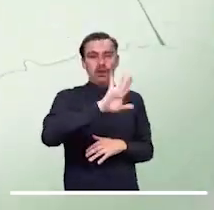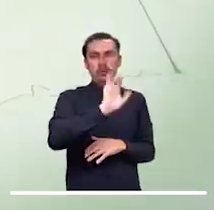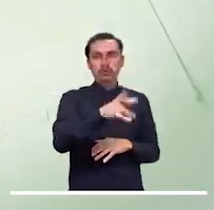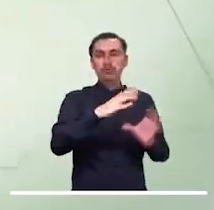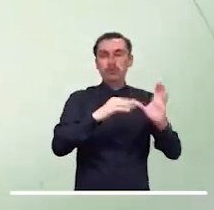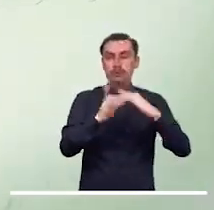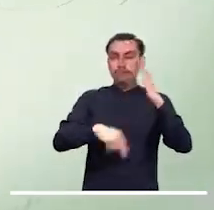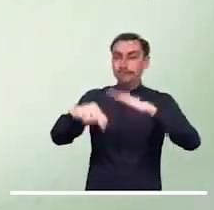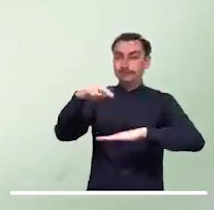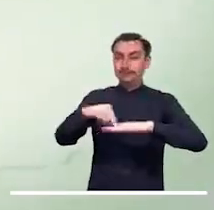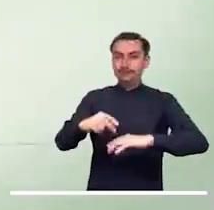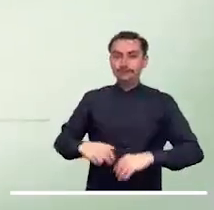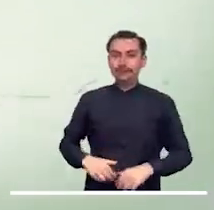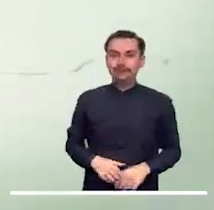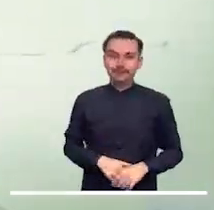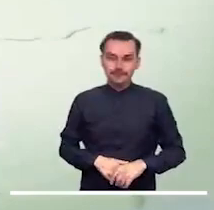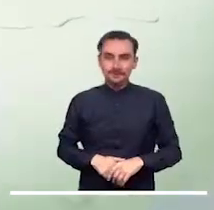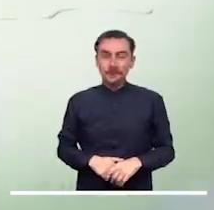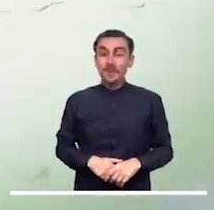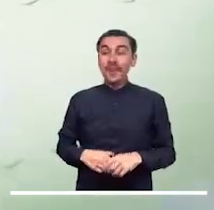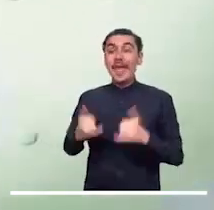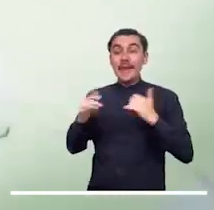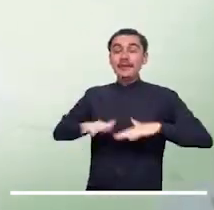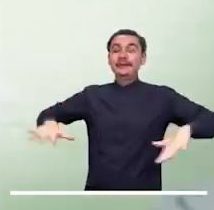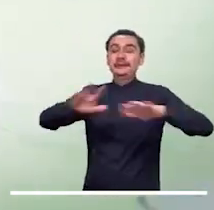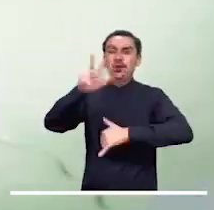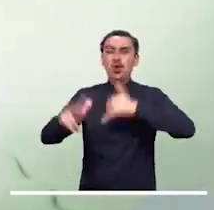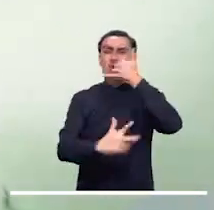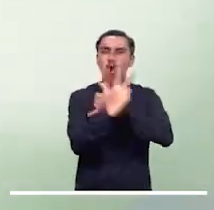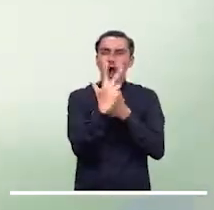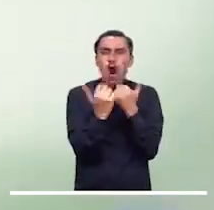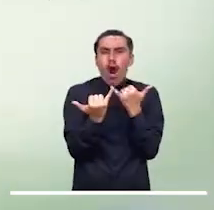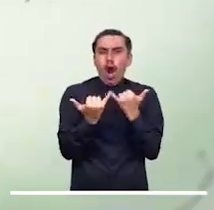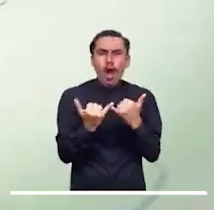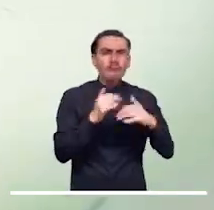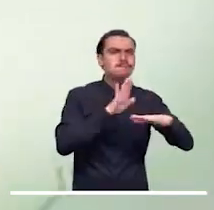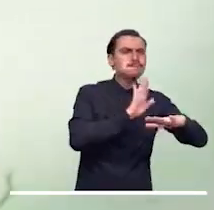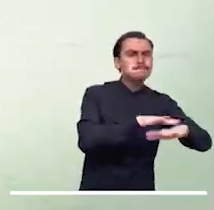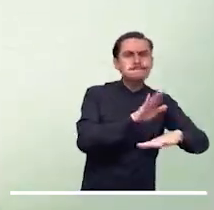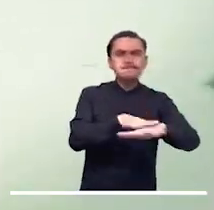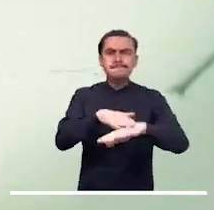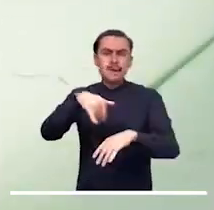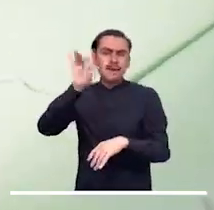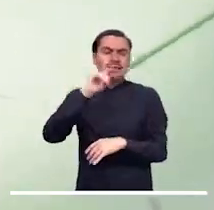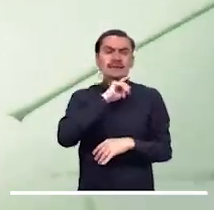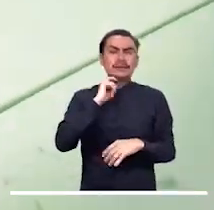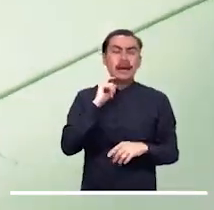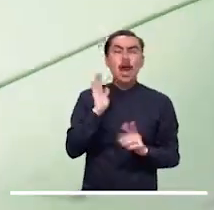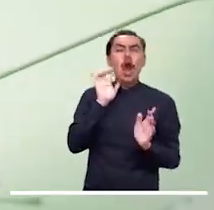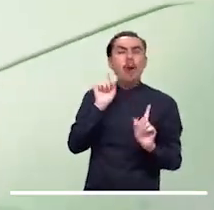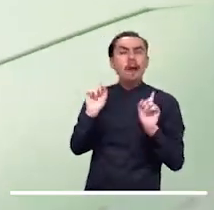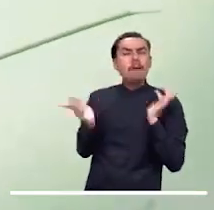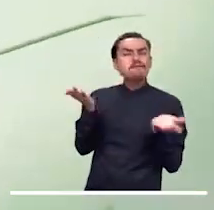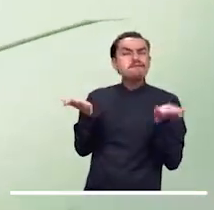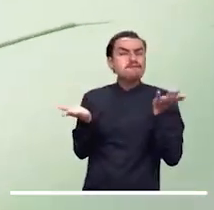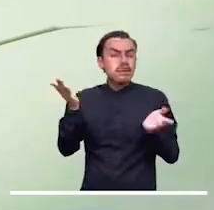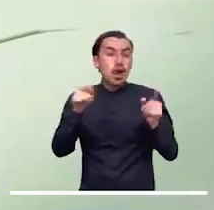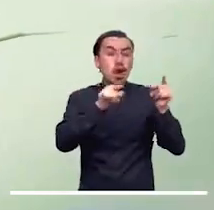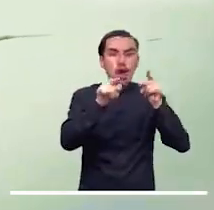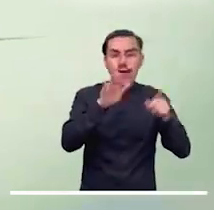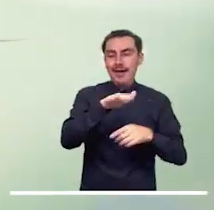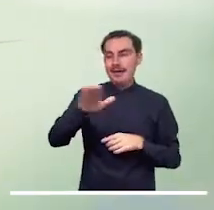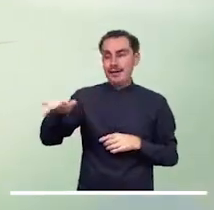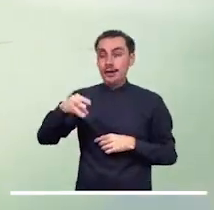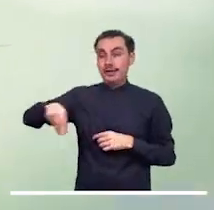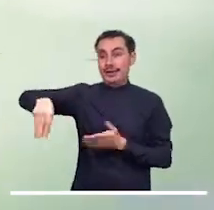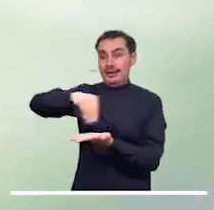La región andina amanece con una nubosidad variada y predominio del tiempo seco. Sin embargo, no se descartan lloviznas en